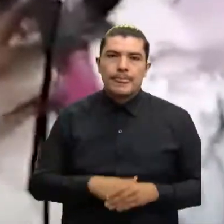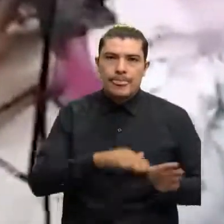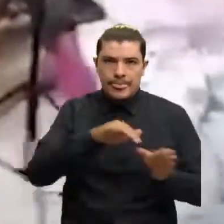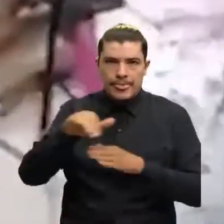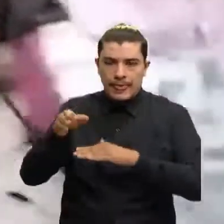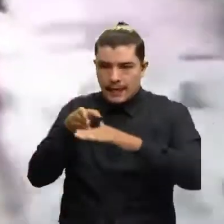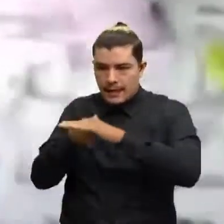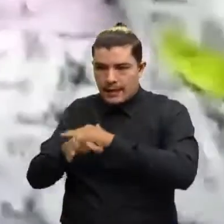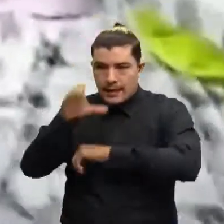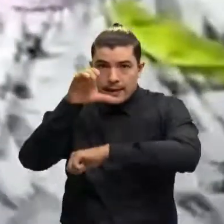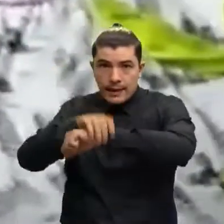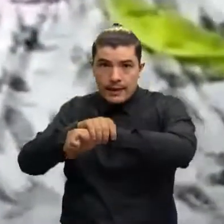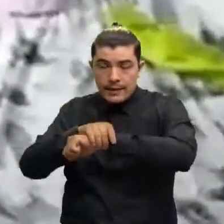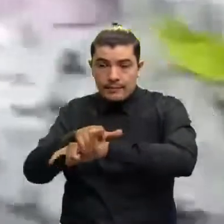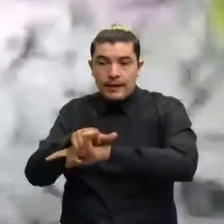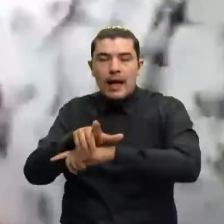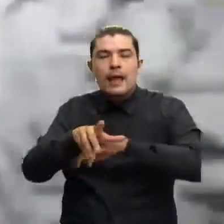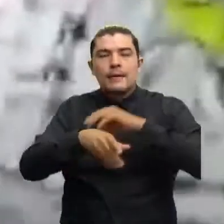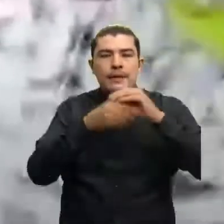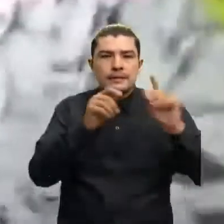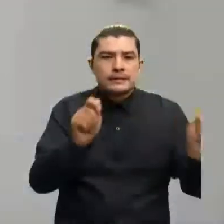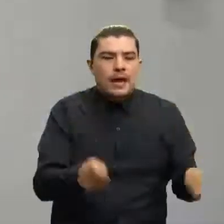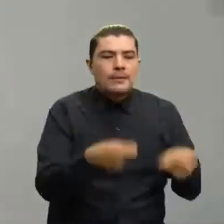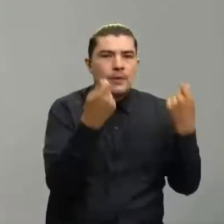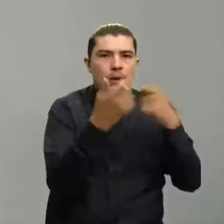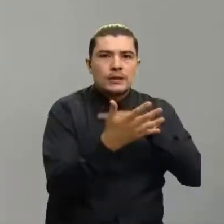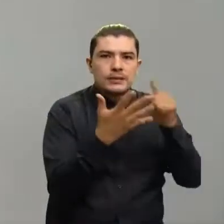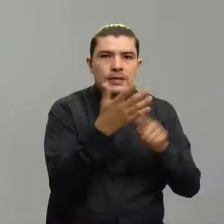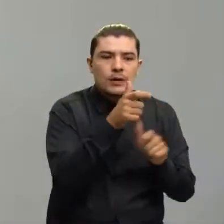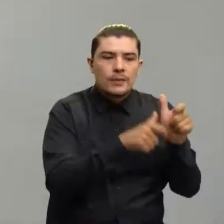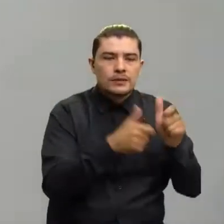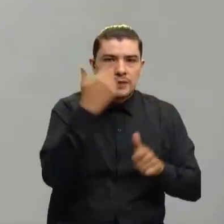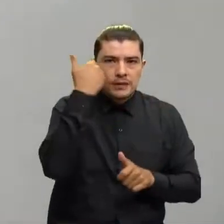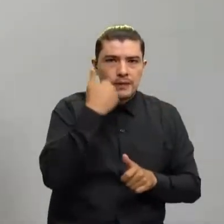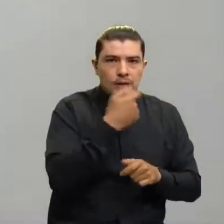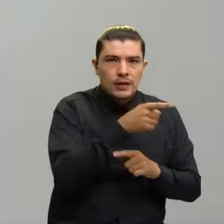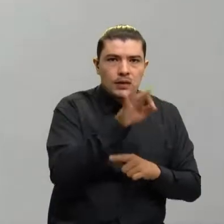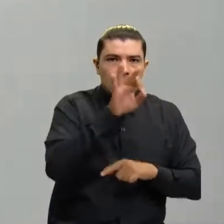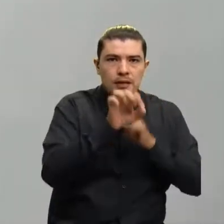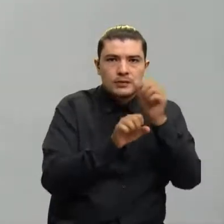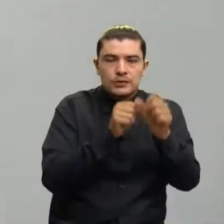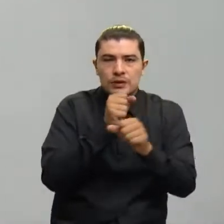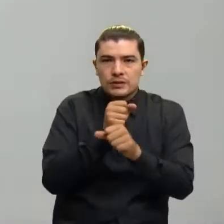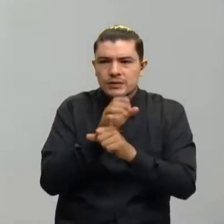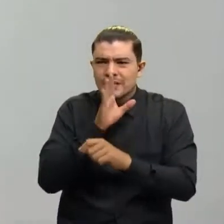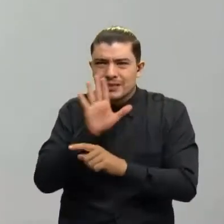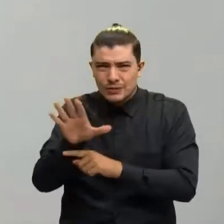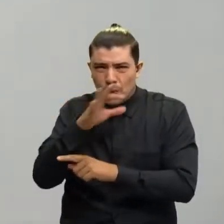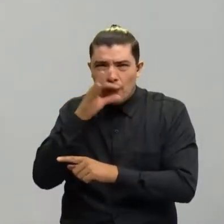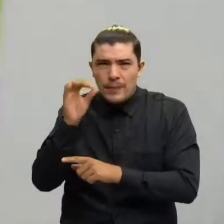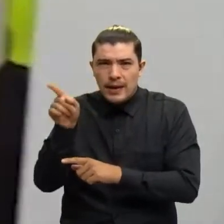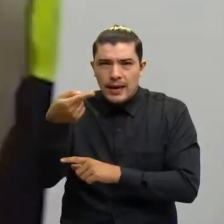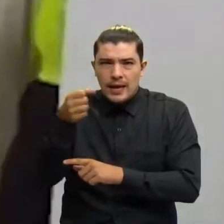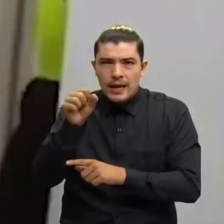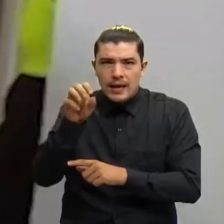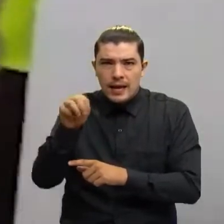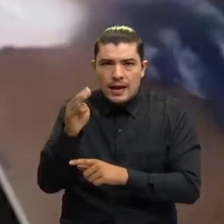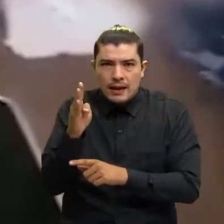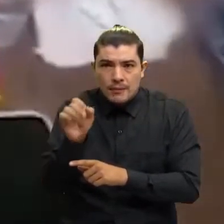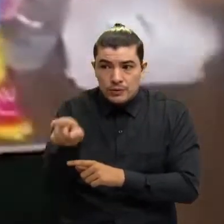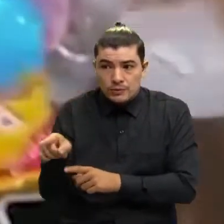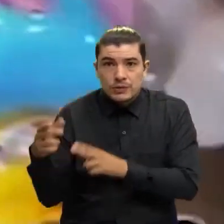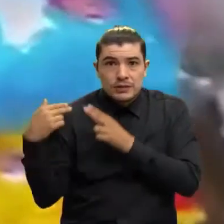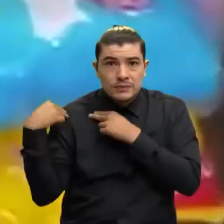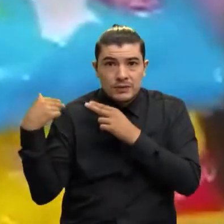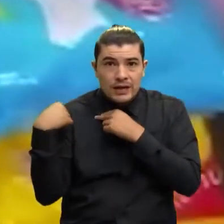fueron rescatadas cinco menores de edad, las cuales habrían sido captadas por alias Gambo, encargado de persuadir a las menores